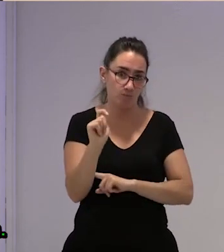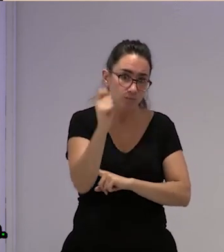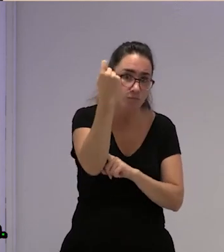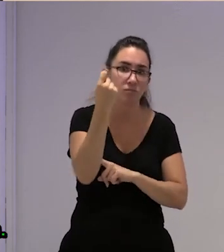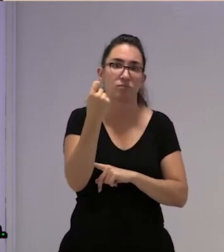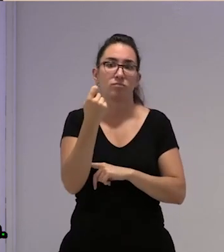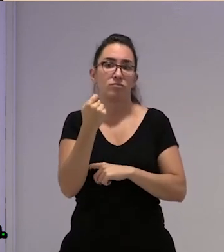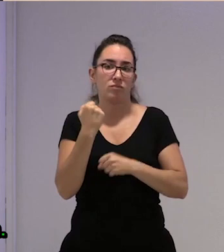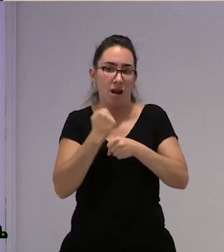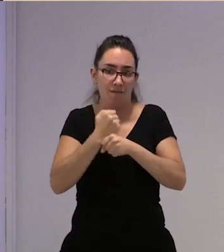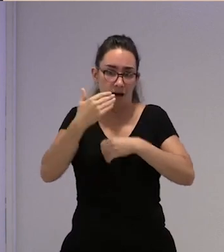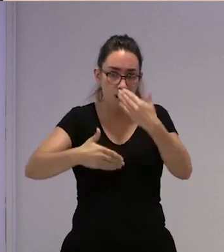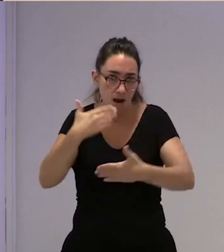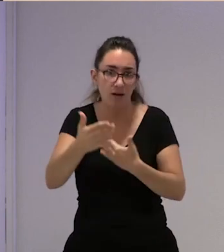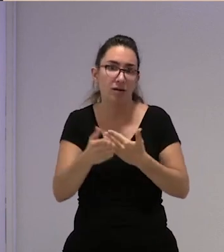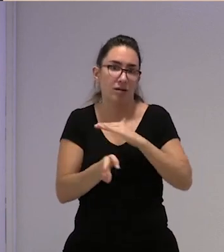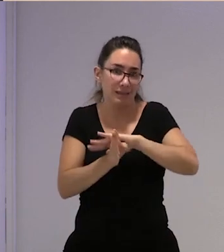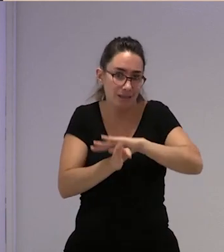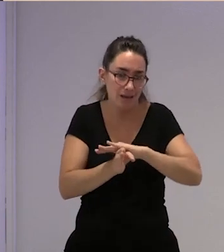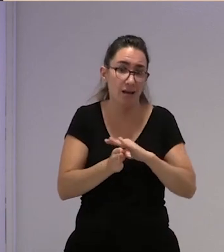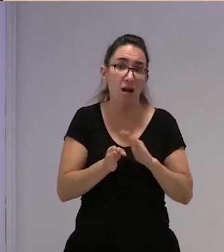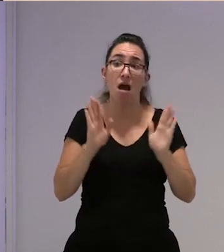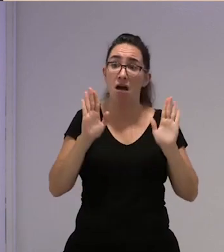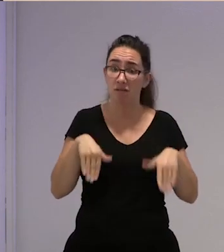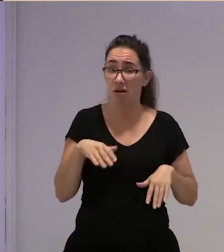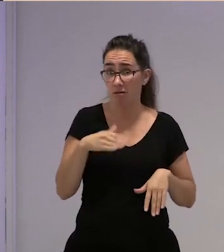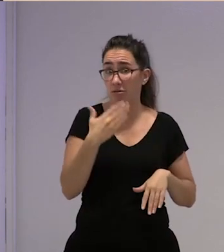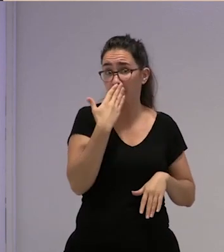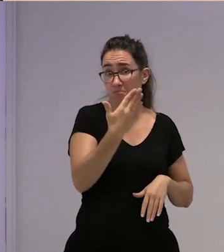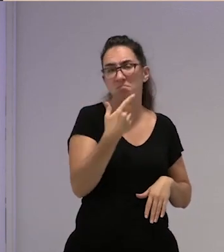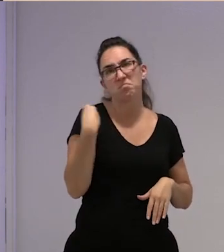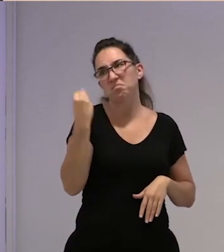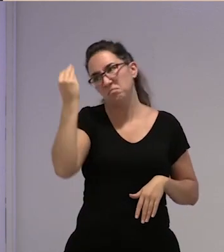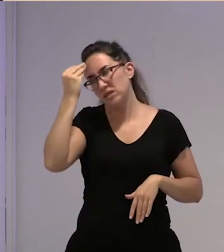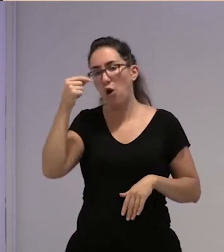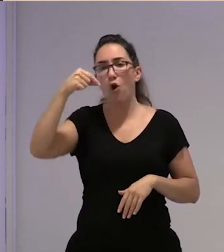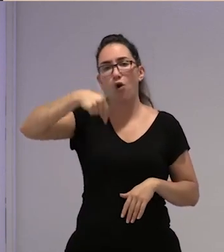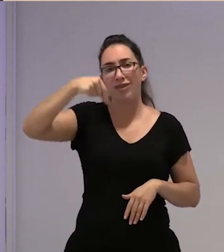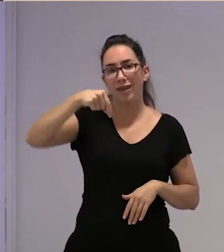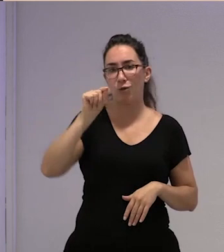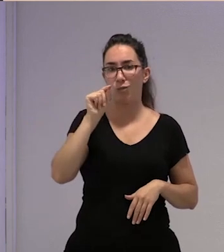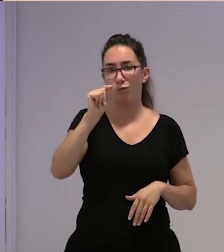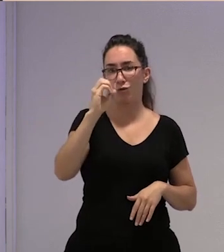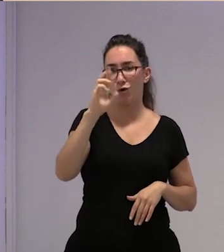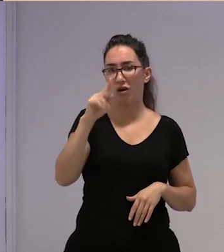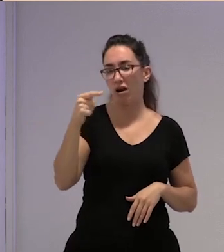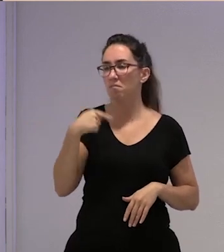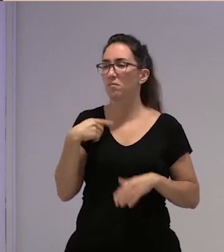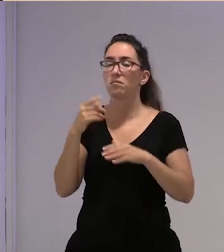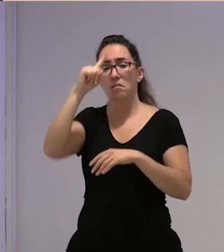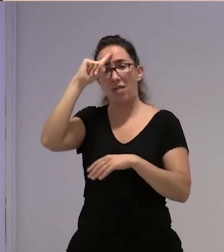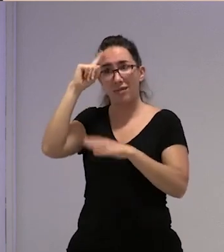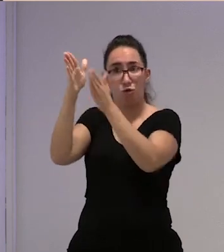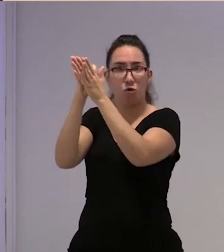seguir para adelante con esta lucha y la verdad es que planteamos los dergoteos con unas compañeras de Madrid que